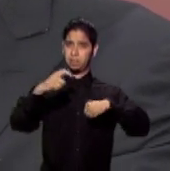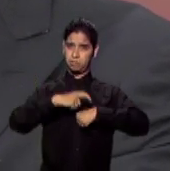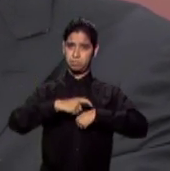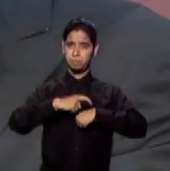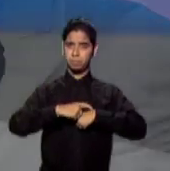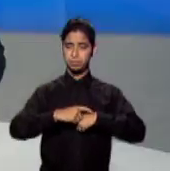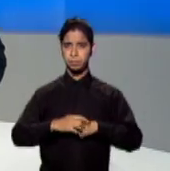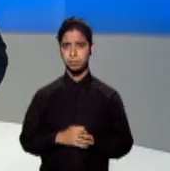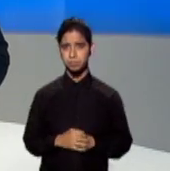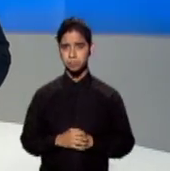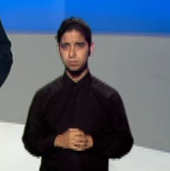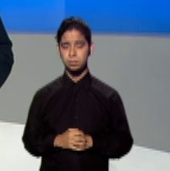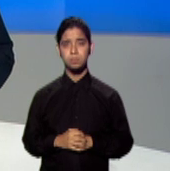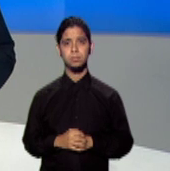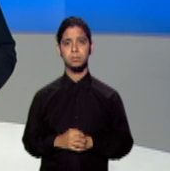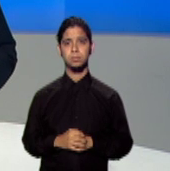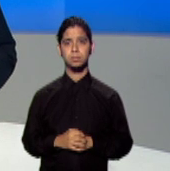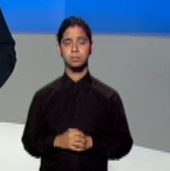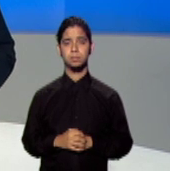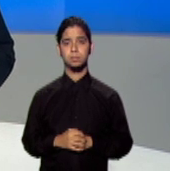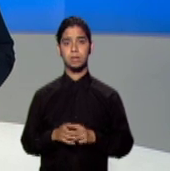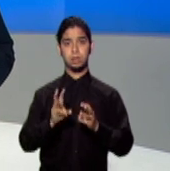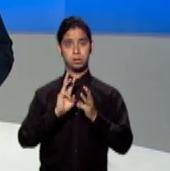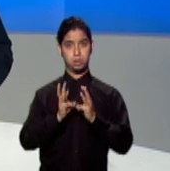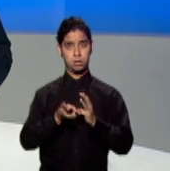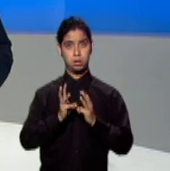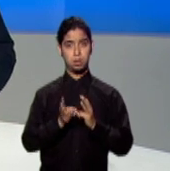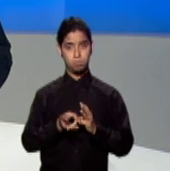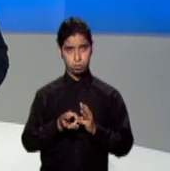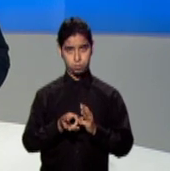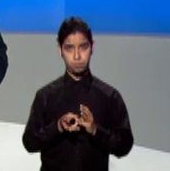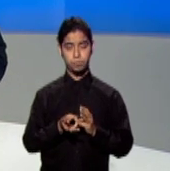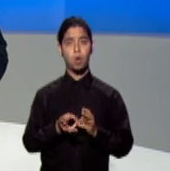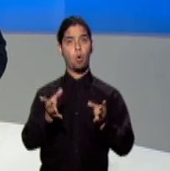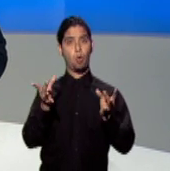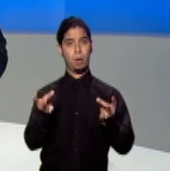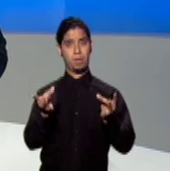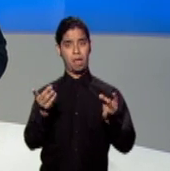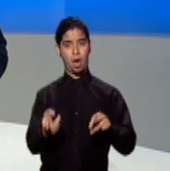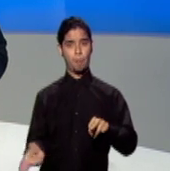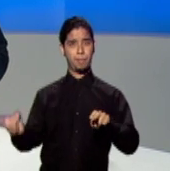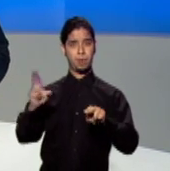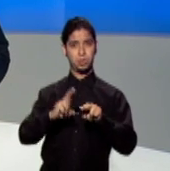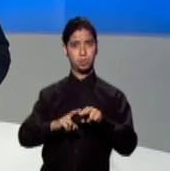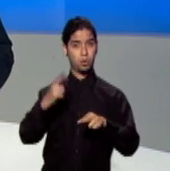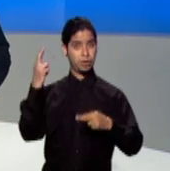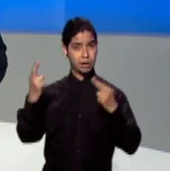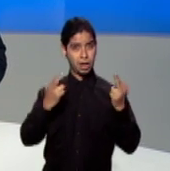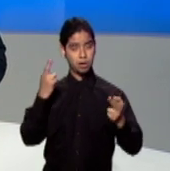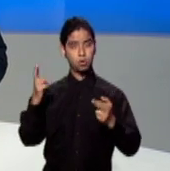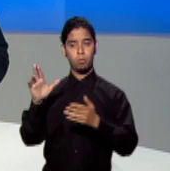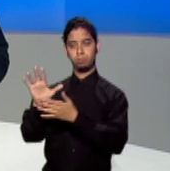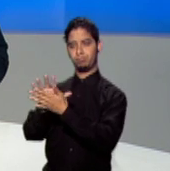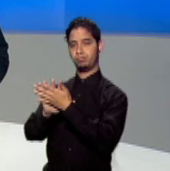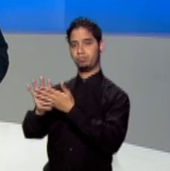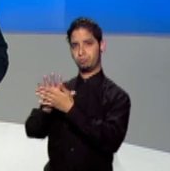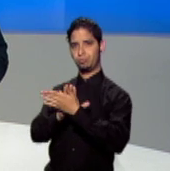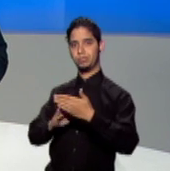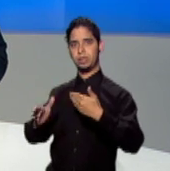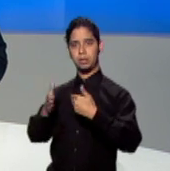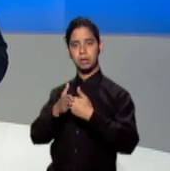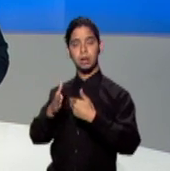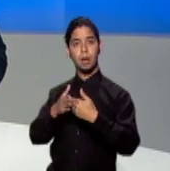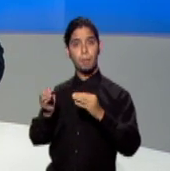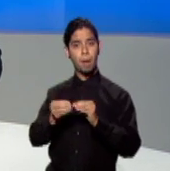de problemas. Y en el tiempo, se espera un aumento significativo en la humedad debido a la llegada de un frente frío. Nuestra